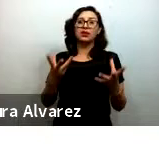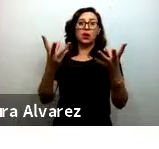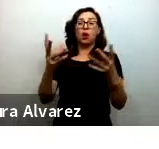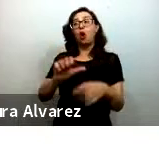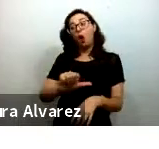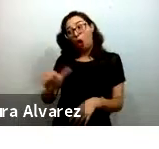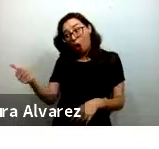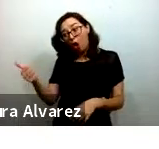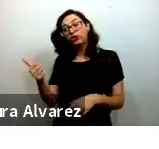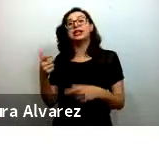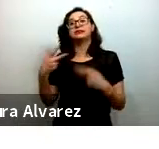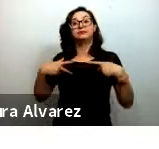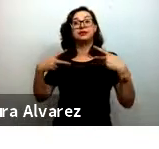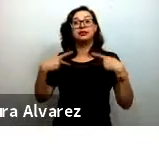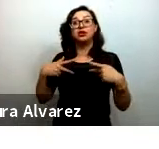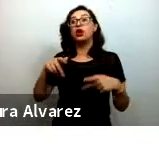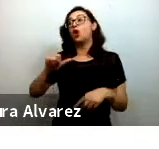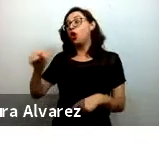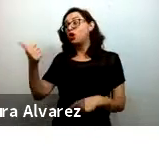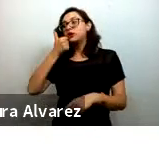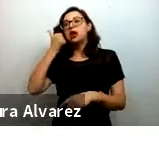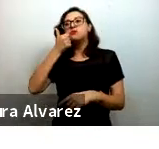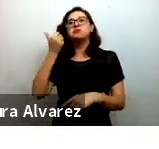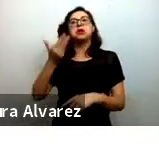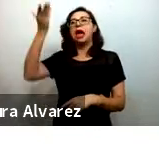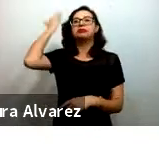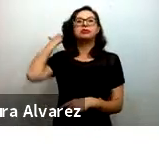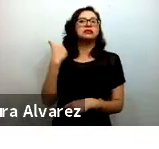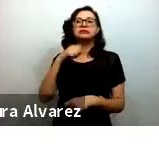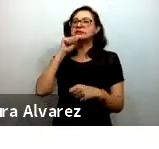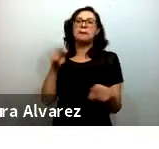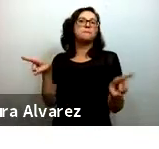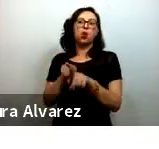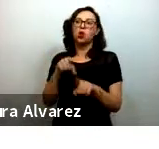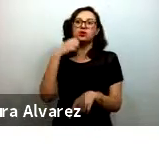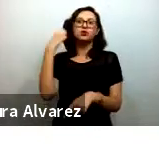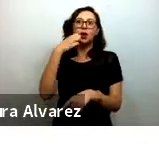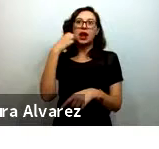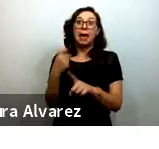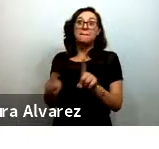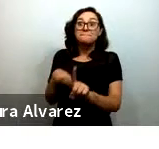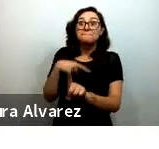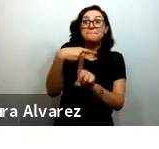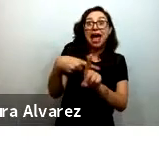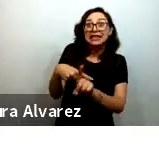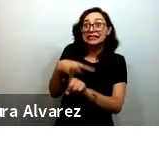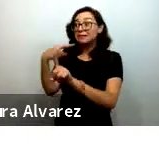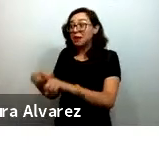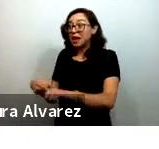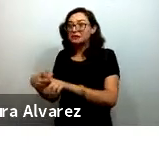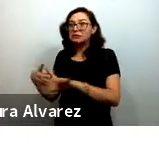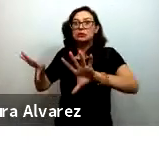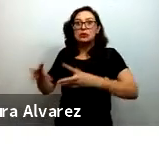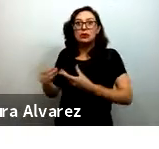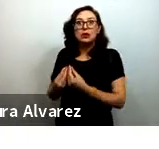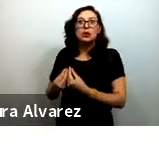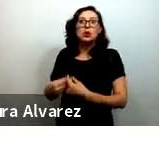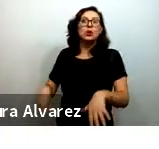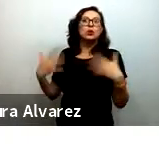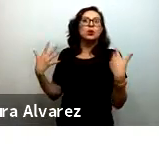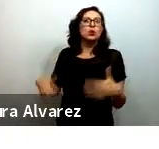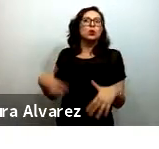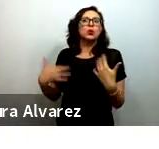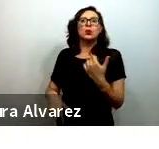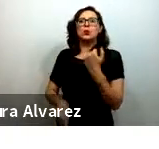ya estaban fuera del sistema escolar y hay una preocupación muy importante, por supuesto, en esta región con